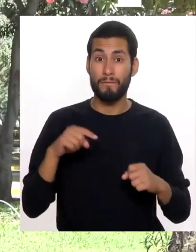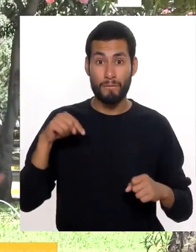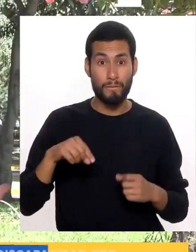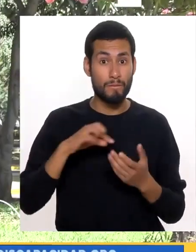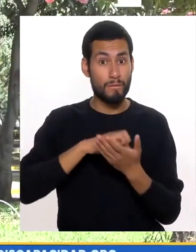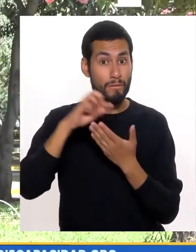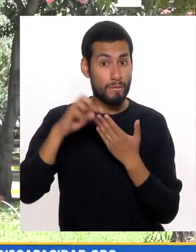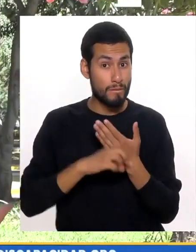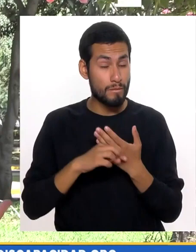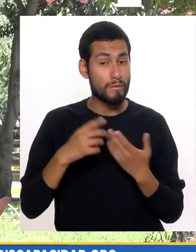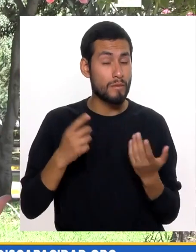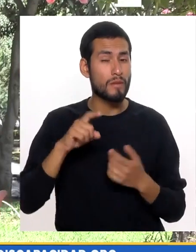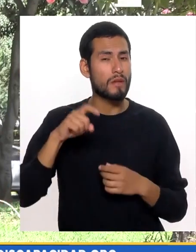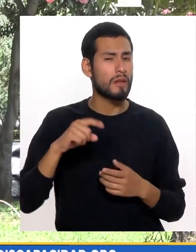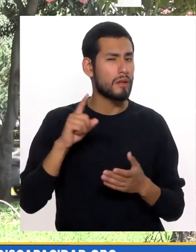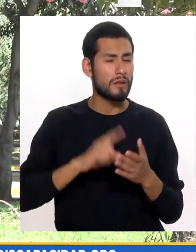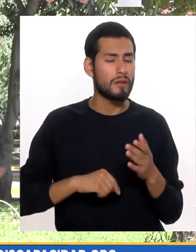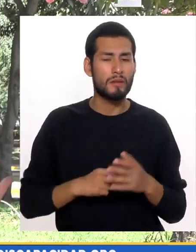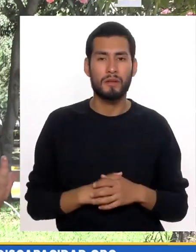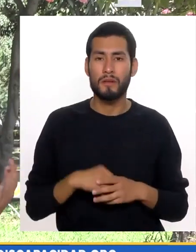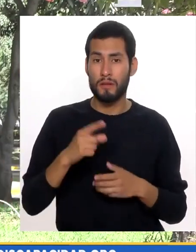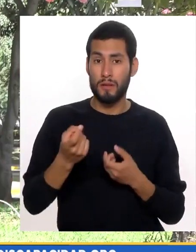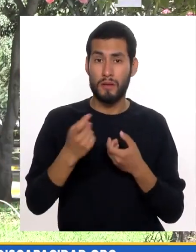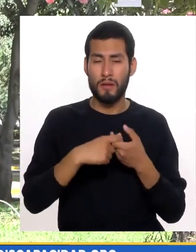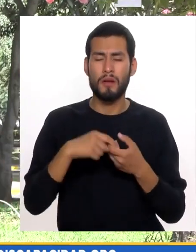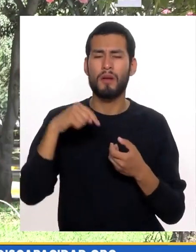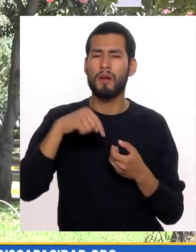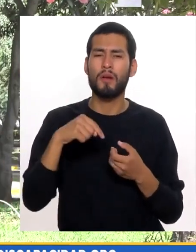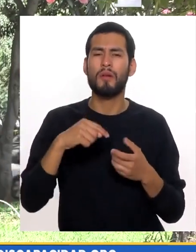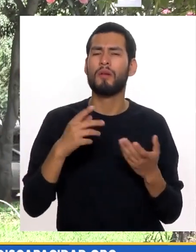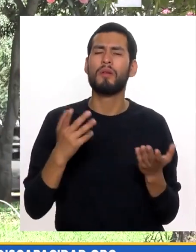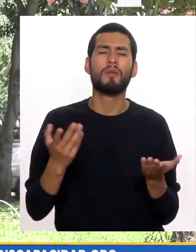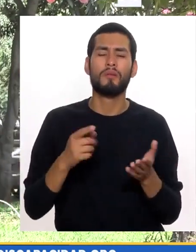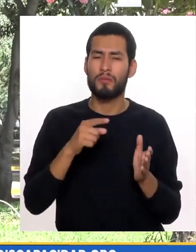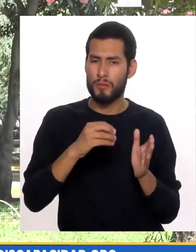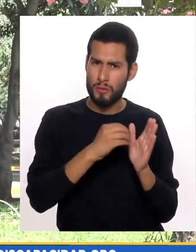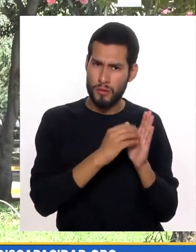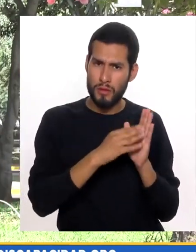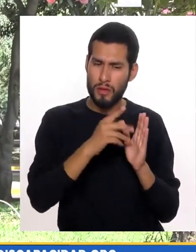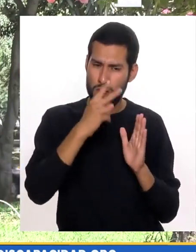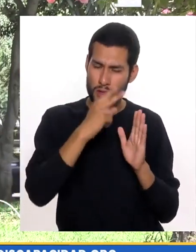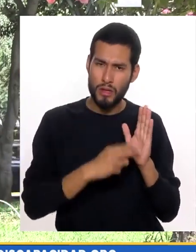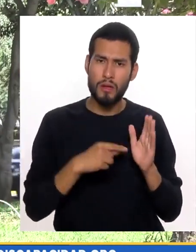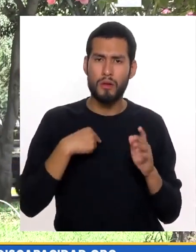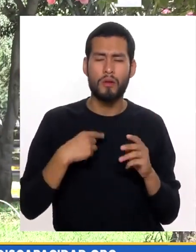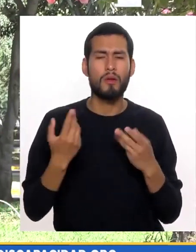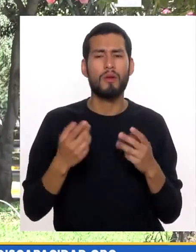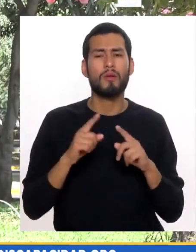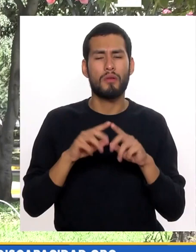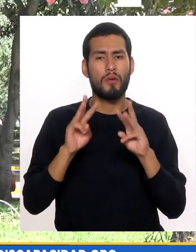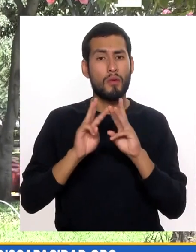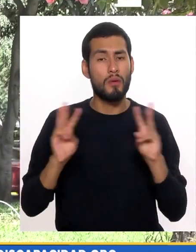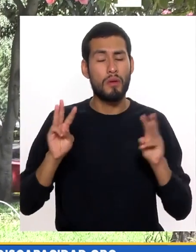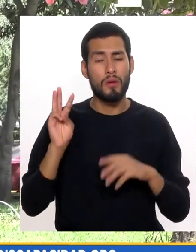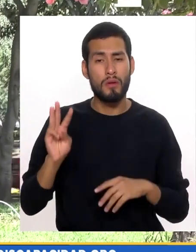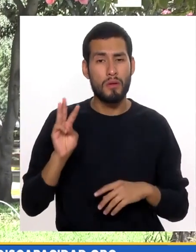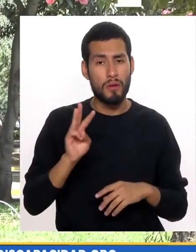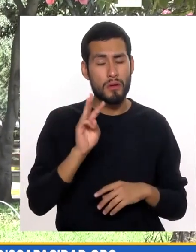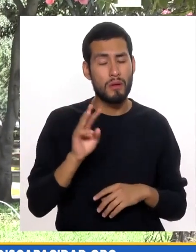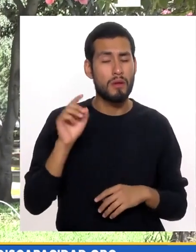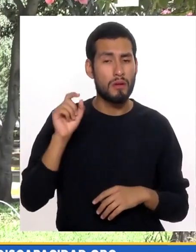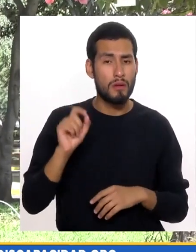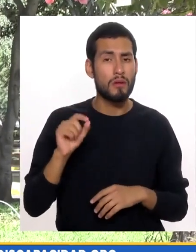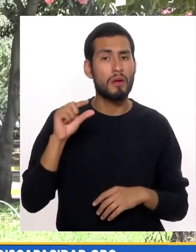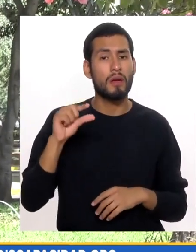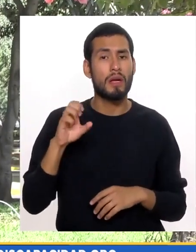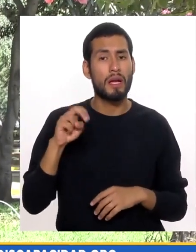Para que sean parte De este proyecto Lo que necesitamos Es que se apunten Es decir Inscriban Lean Nuestra página web